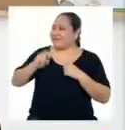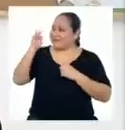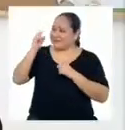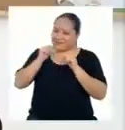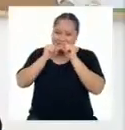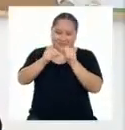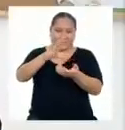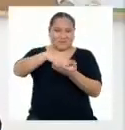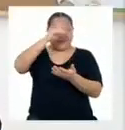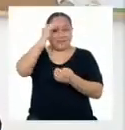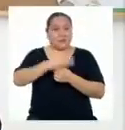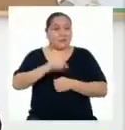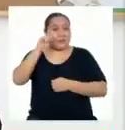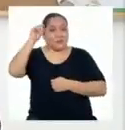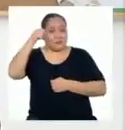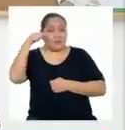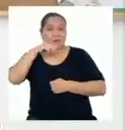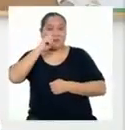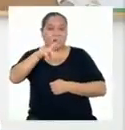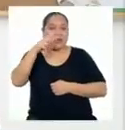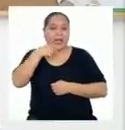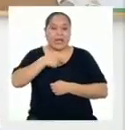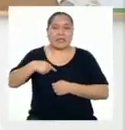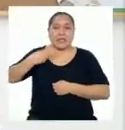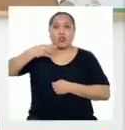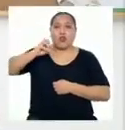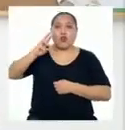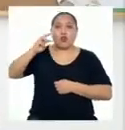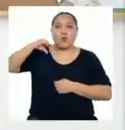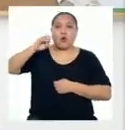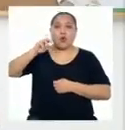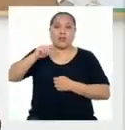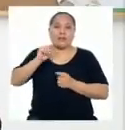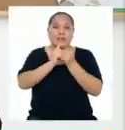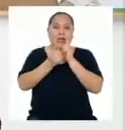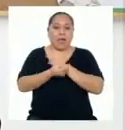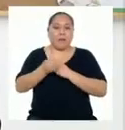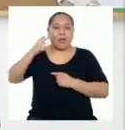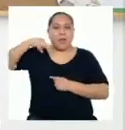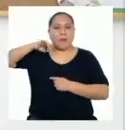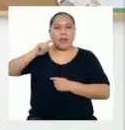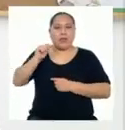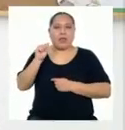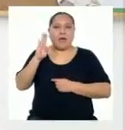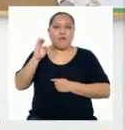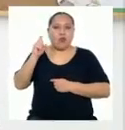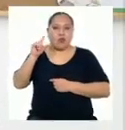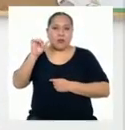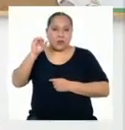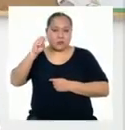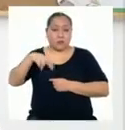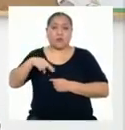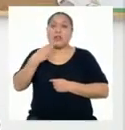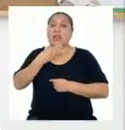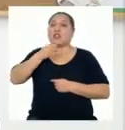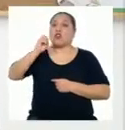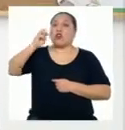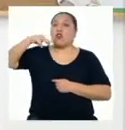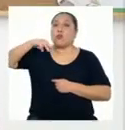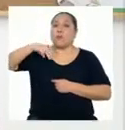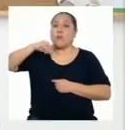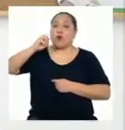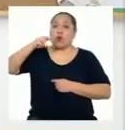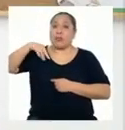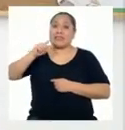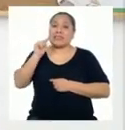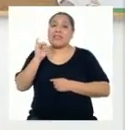aprendiendo. ¿Te acuerdas que te dije que estas hormonas influyen en nuestro metabolismo? Bueno, las hormonas tiroideas actúan